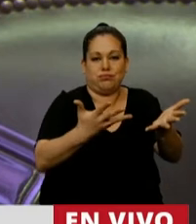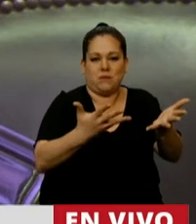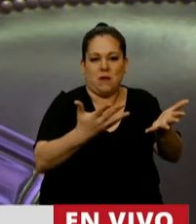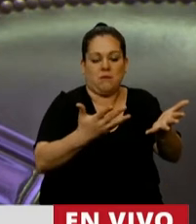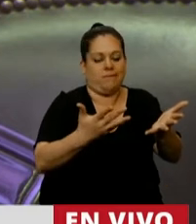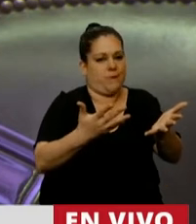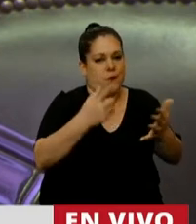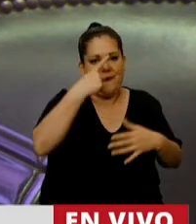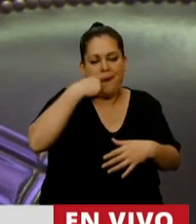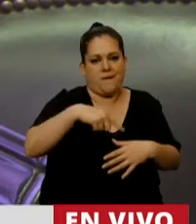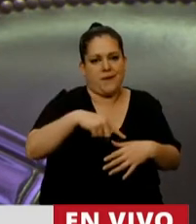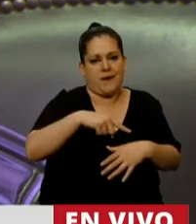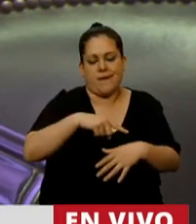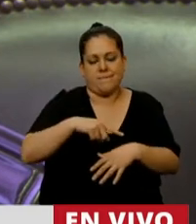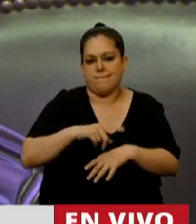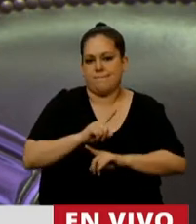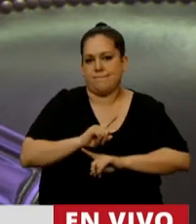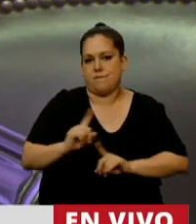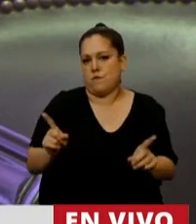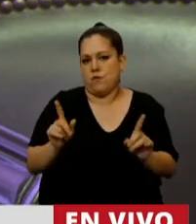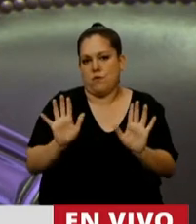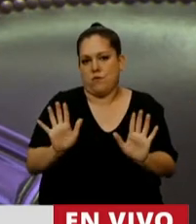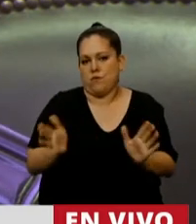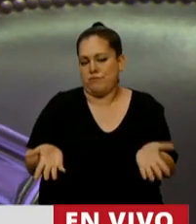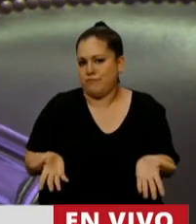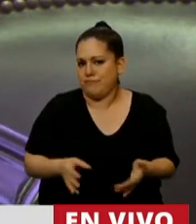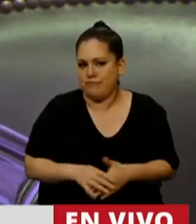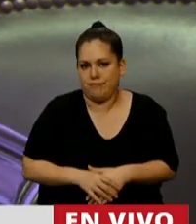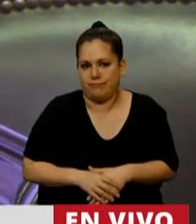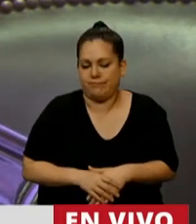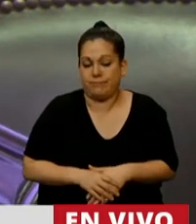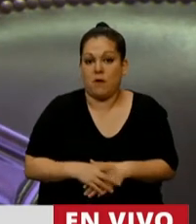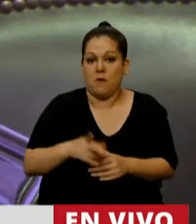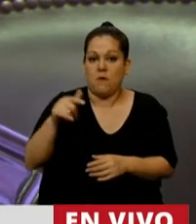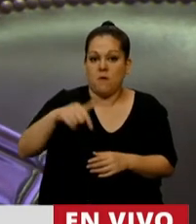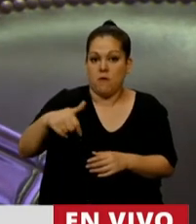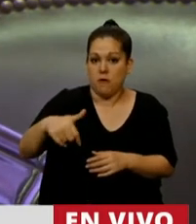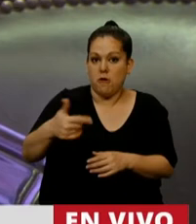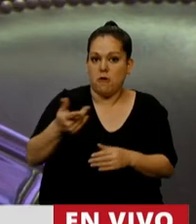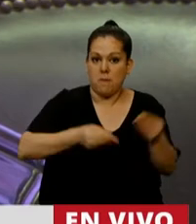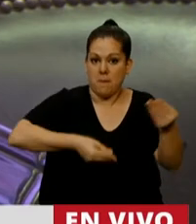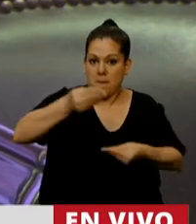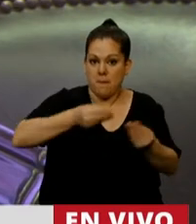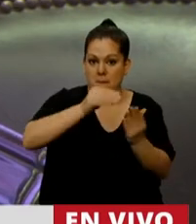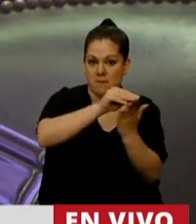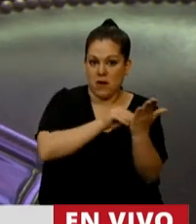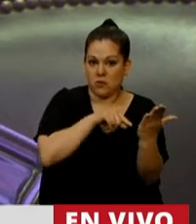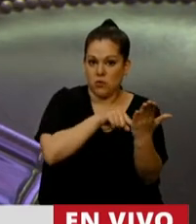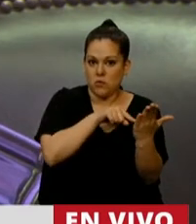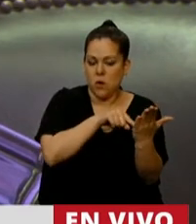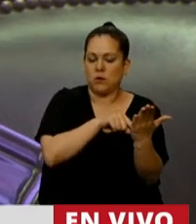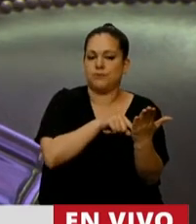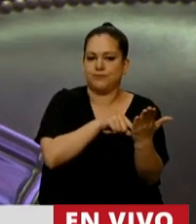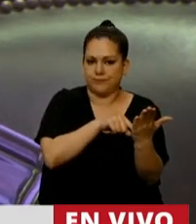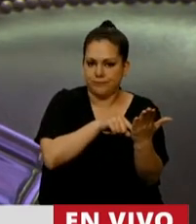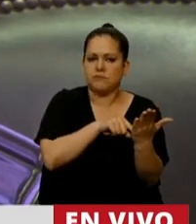Lamentablemente, no fue así. Y hoy, con este presupuesto, más